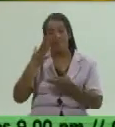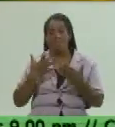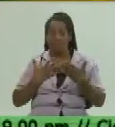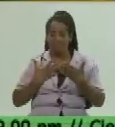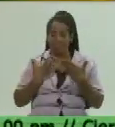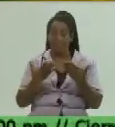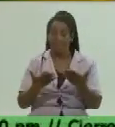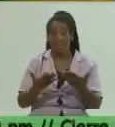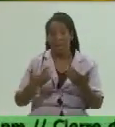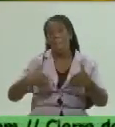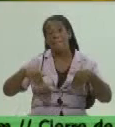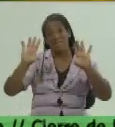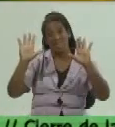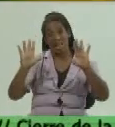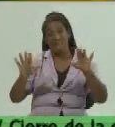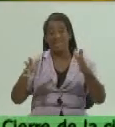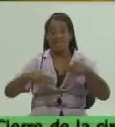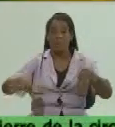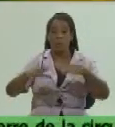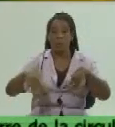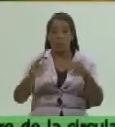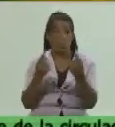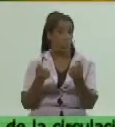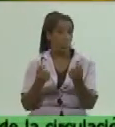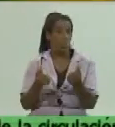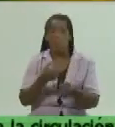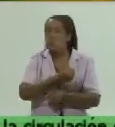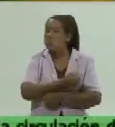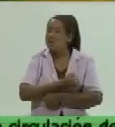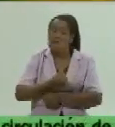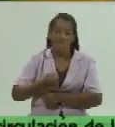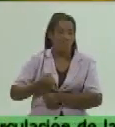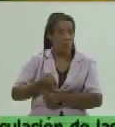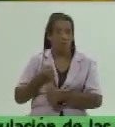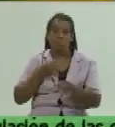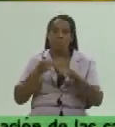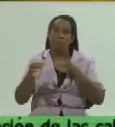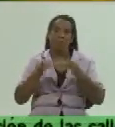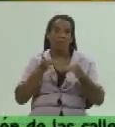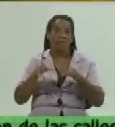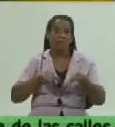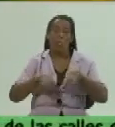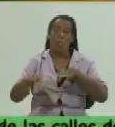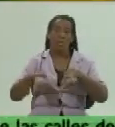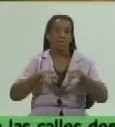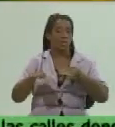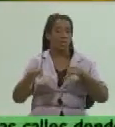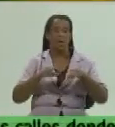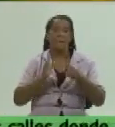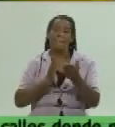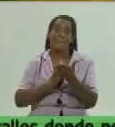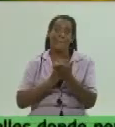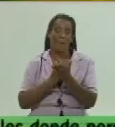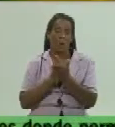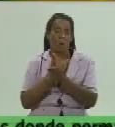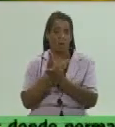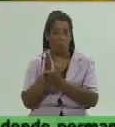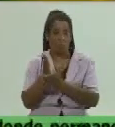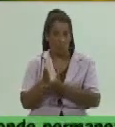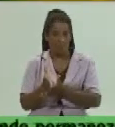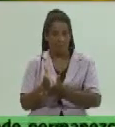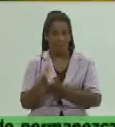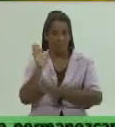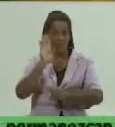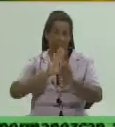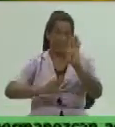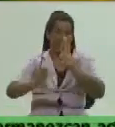situación económica que tenemos yo diría un esfuerzo en función de crear todas las condiciones para continuar defendiendo